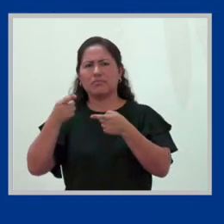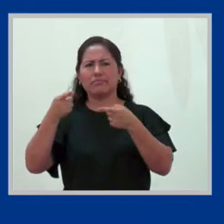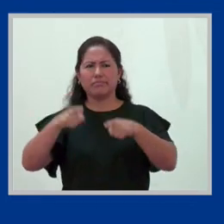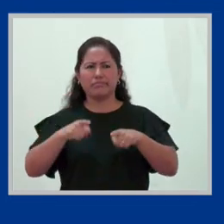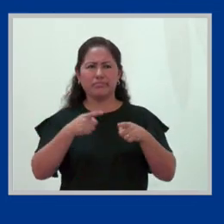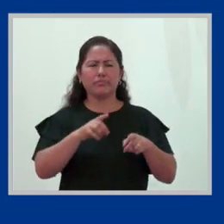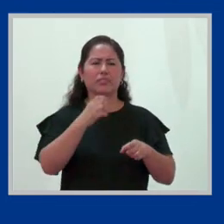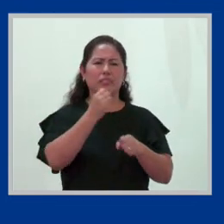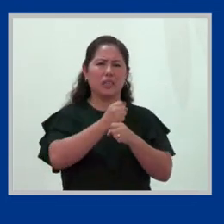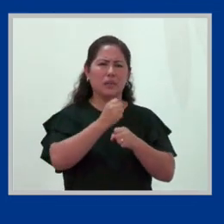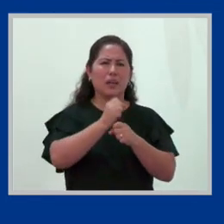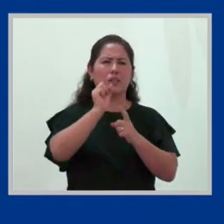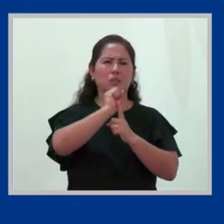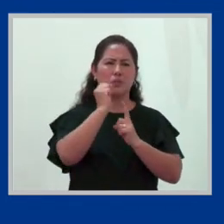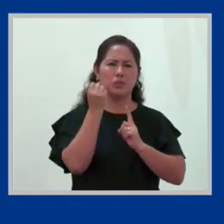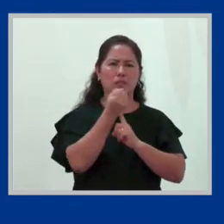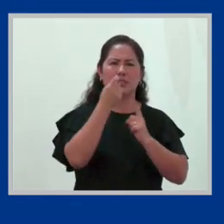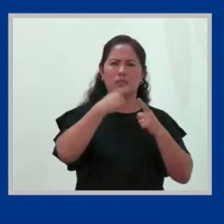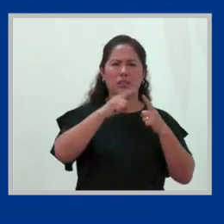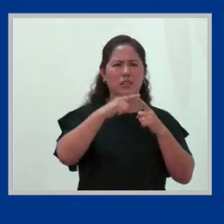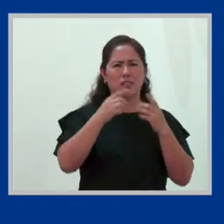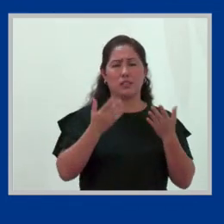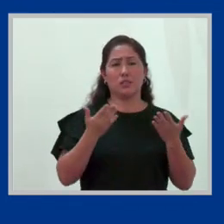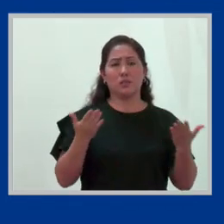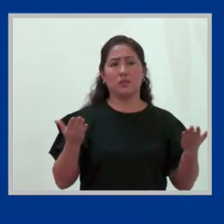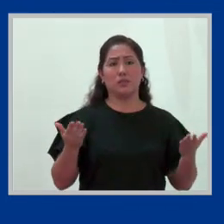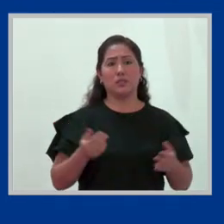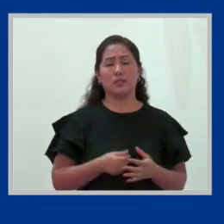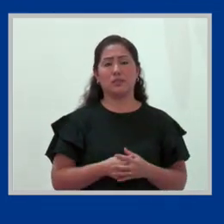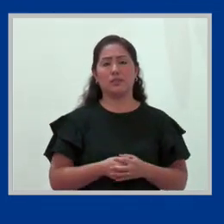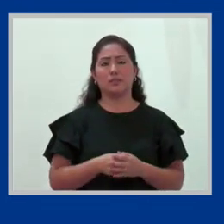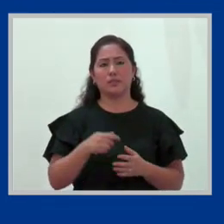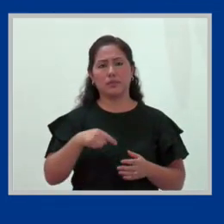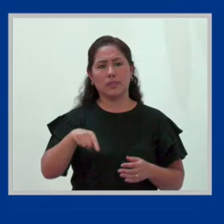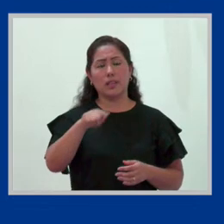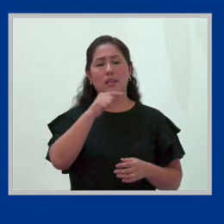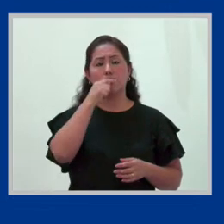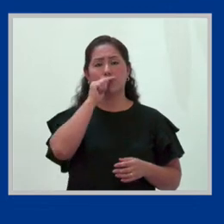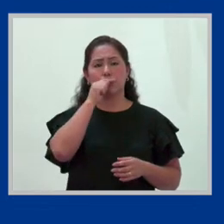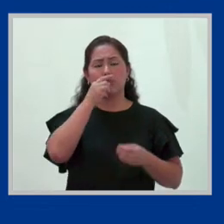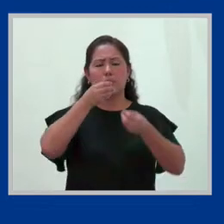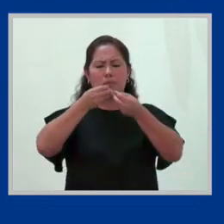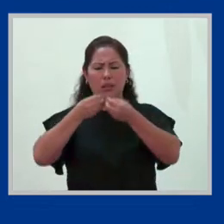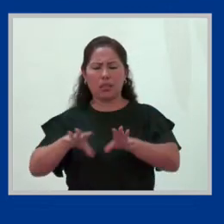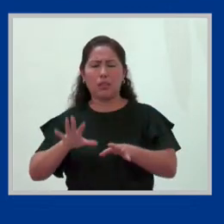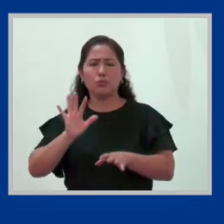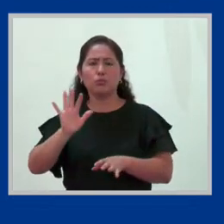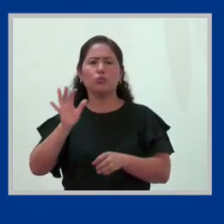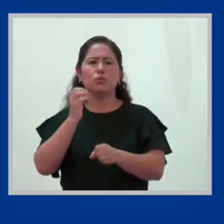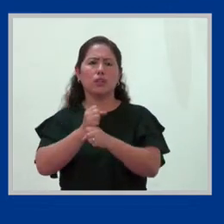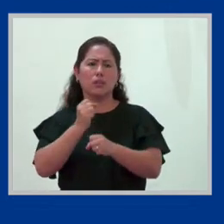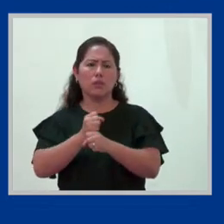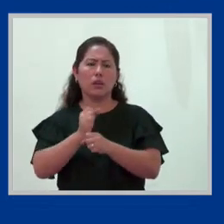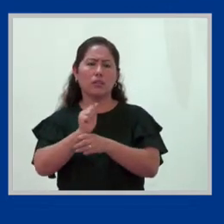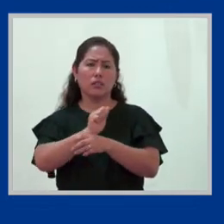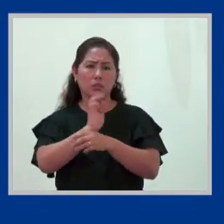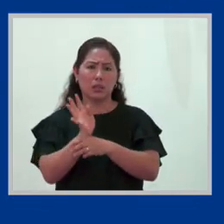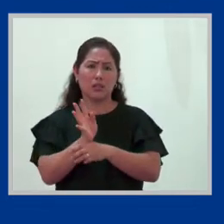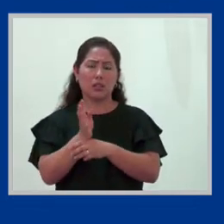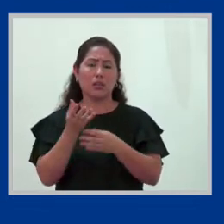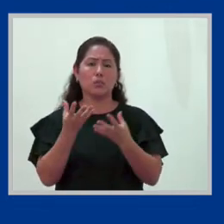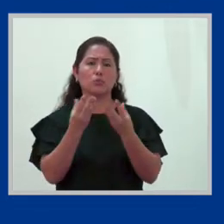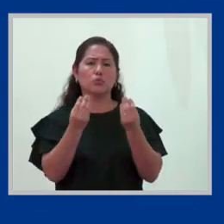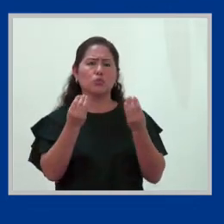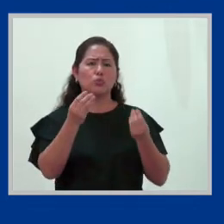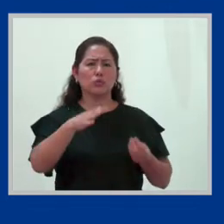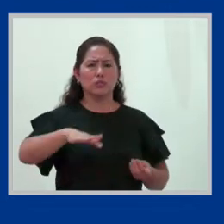laborales y otras tantas más. Las mujeres perdieron su trabajo en la pandemia porque muchas